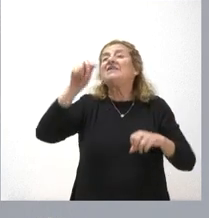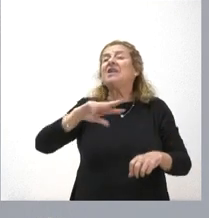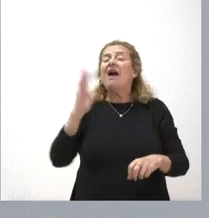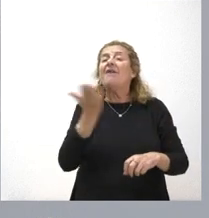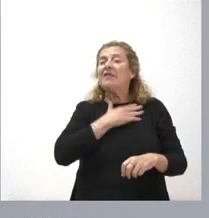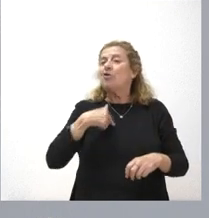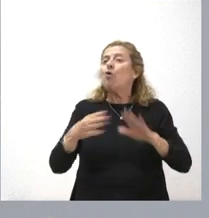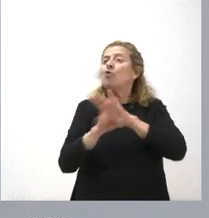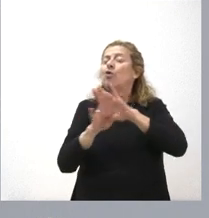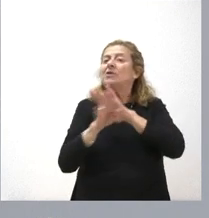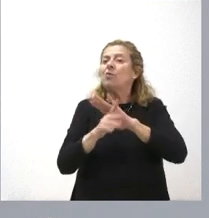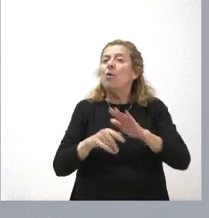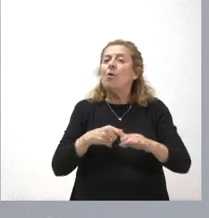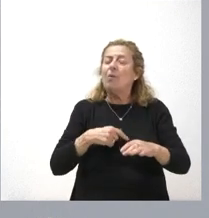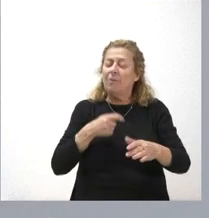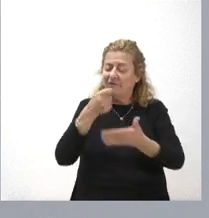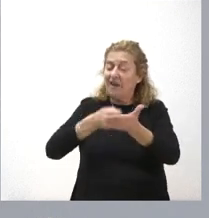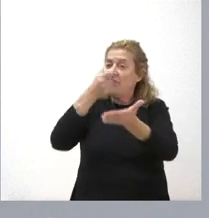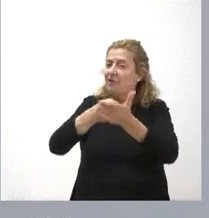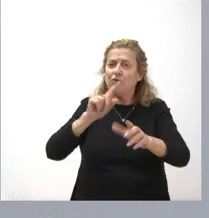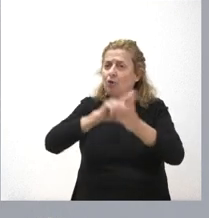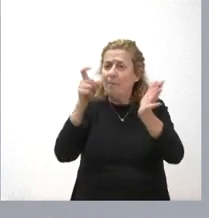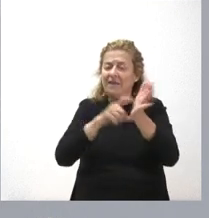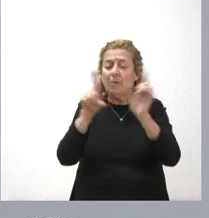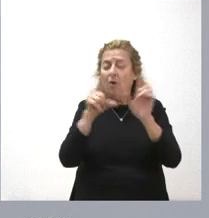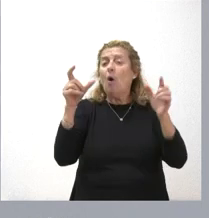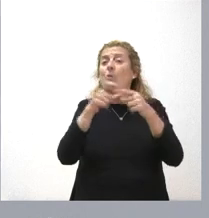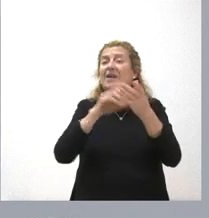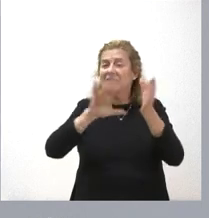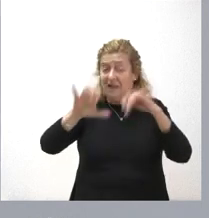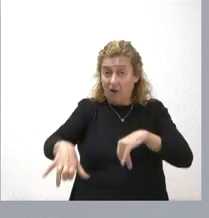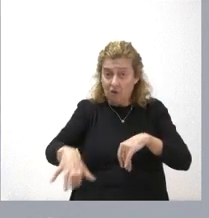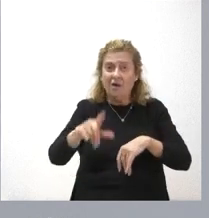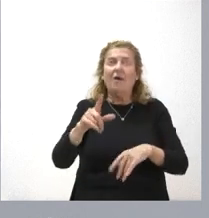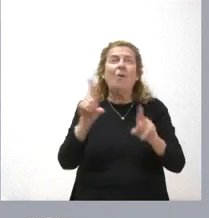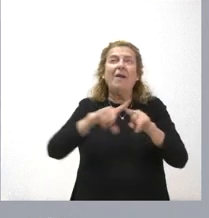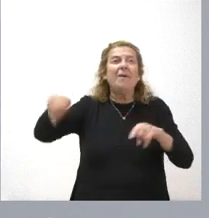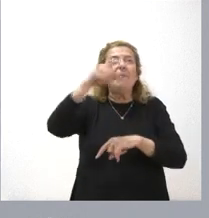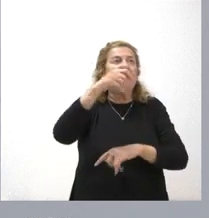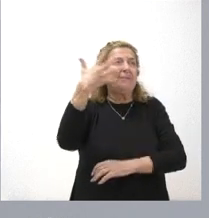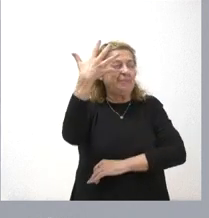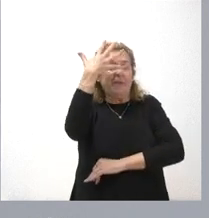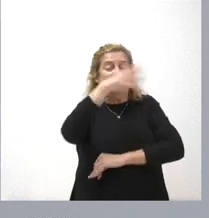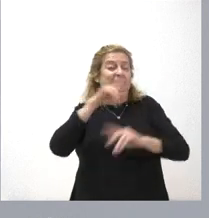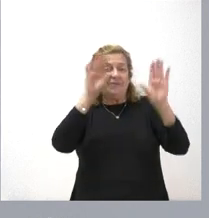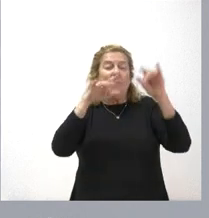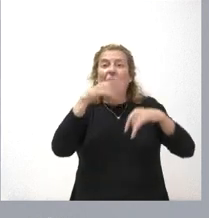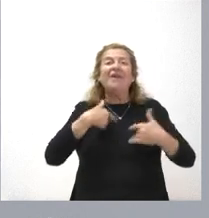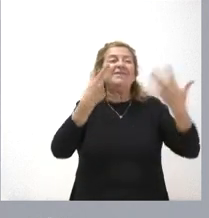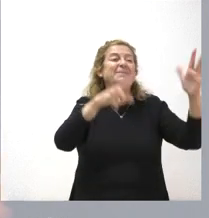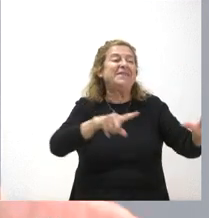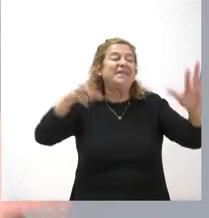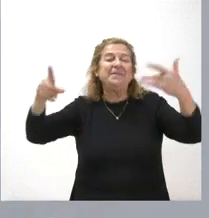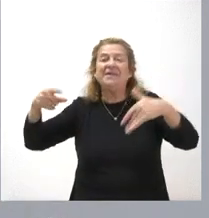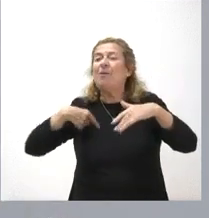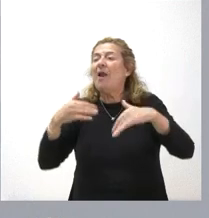financiación íntegra de lo que venimos desarrollando como Junta de Castilla y León, que quizá pasa desapercibido, porque no lo hacemos con prórrogas de seis en seis meses, sino lo que